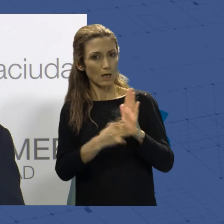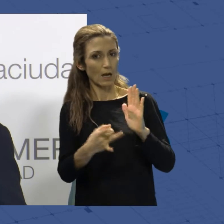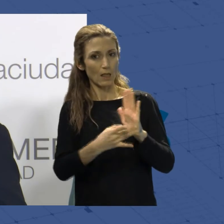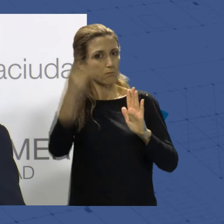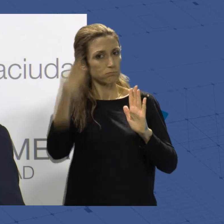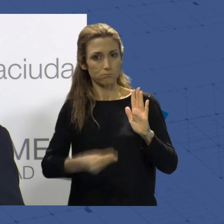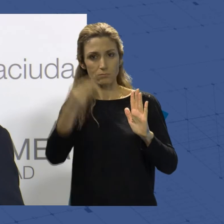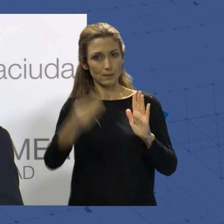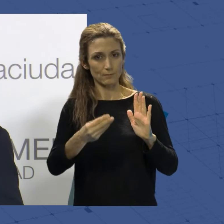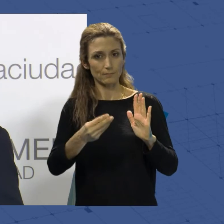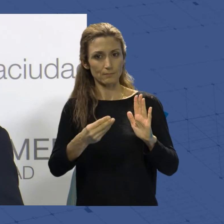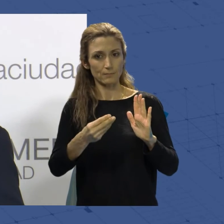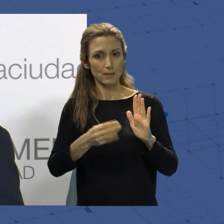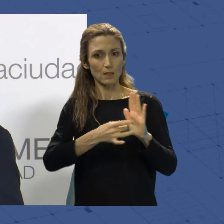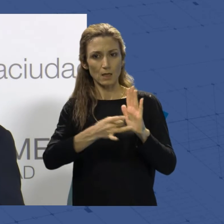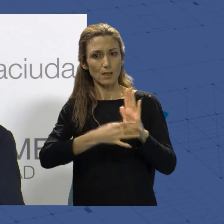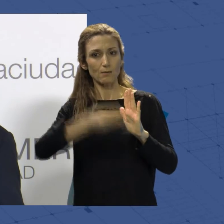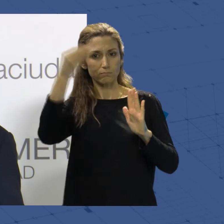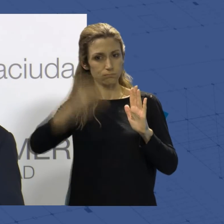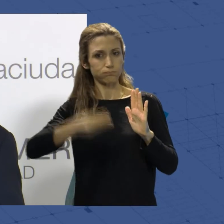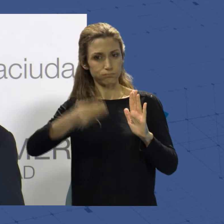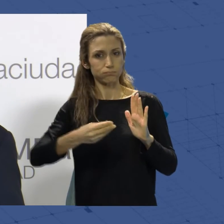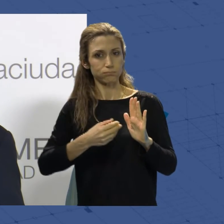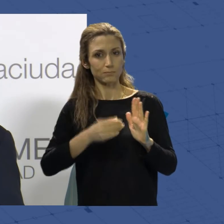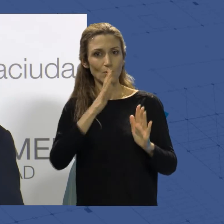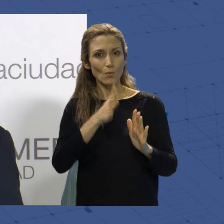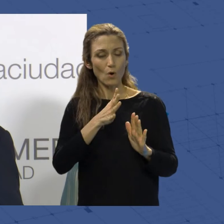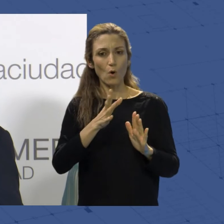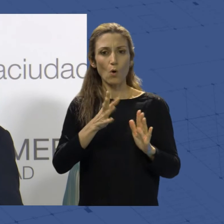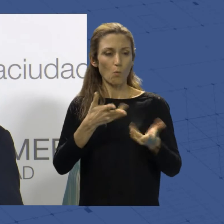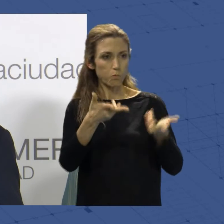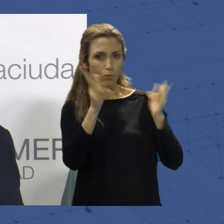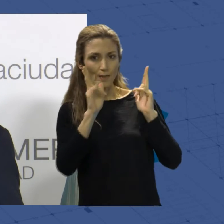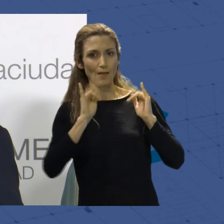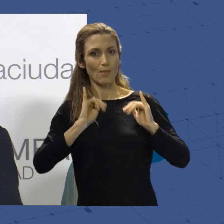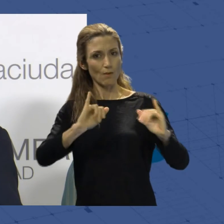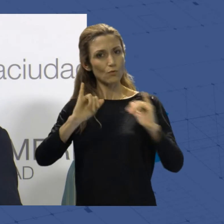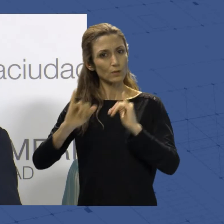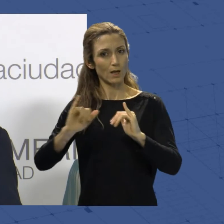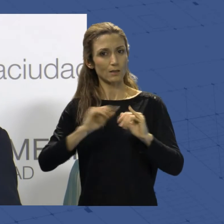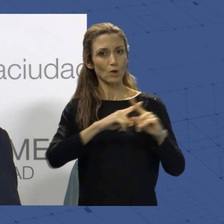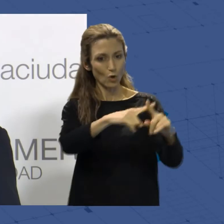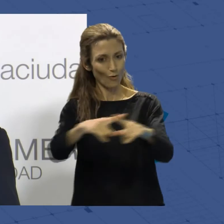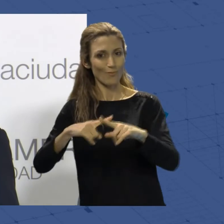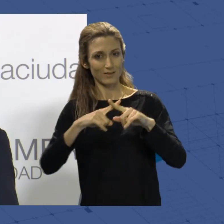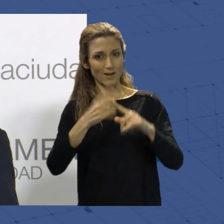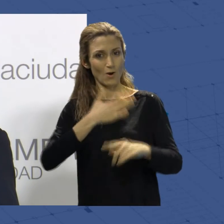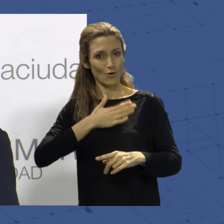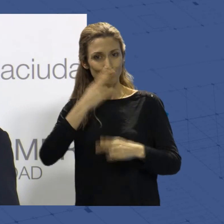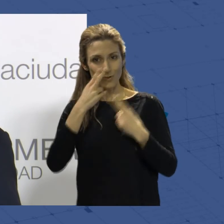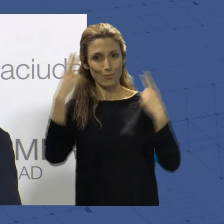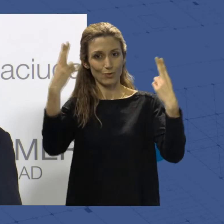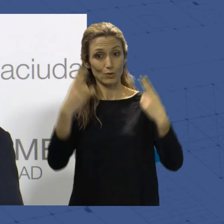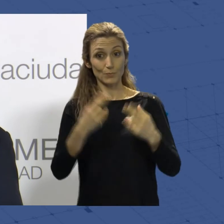merecedora de ser disfrutada y compartida con nuestro público. Los que